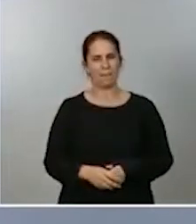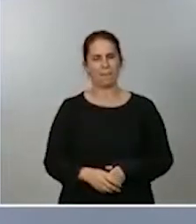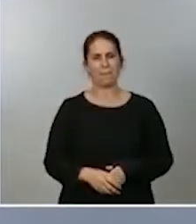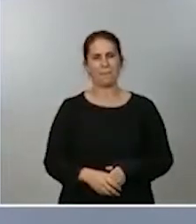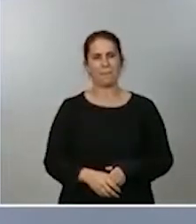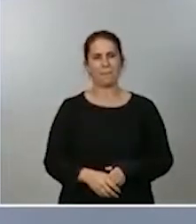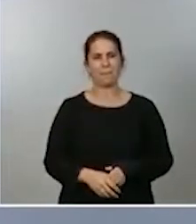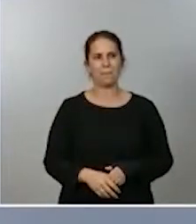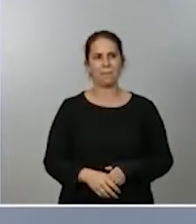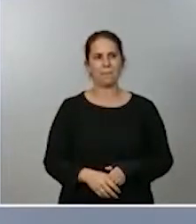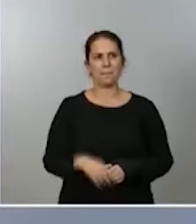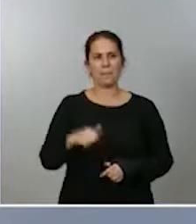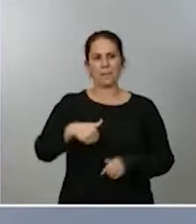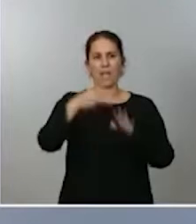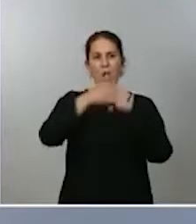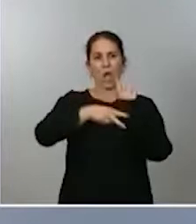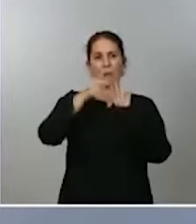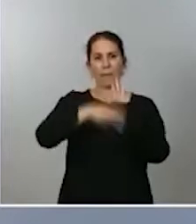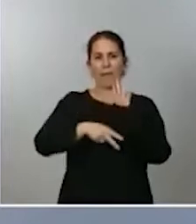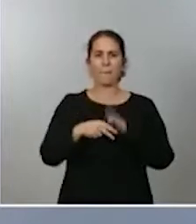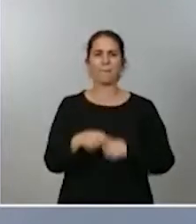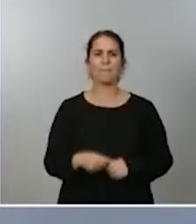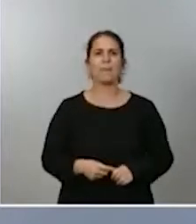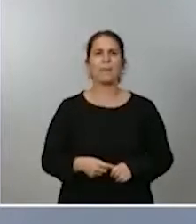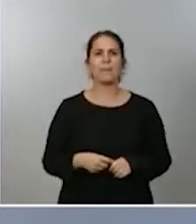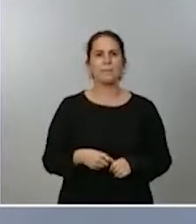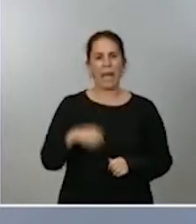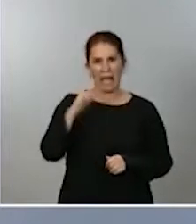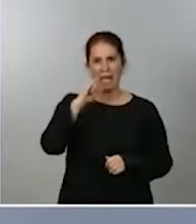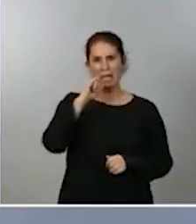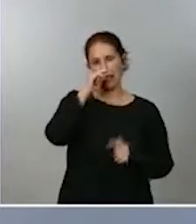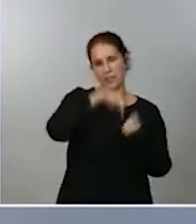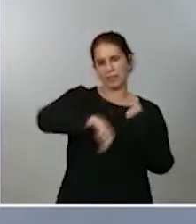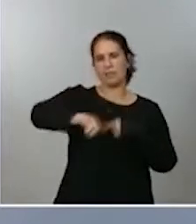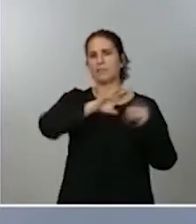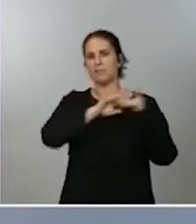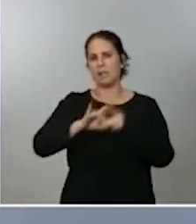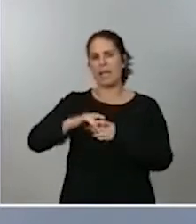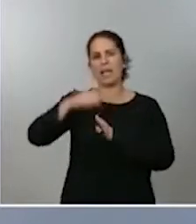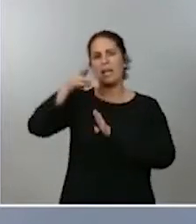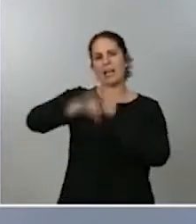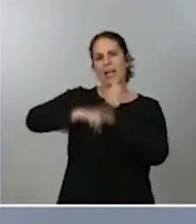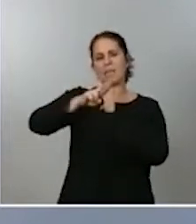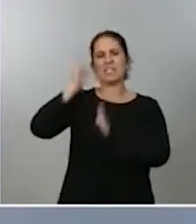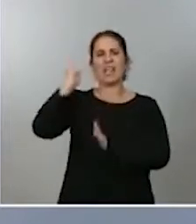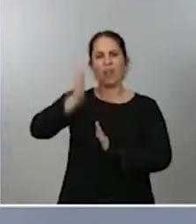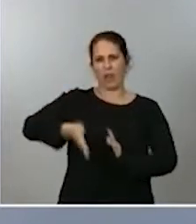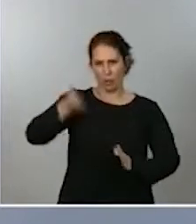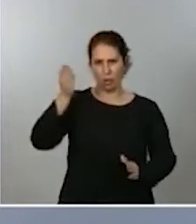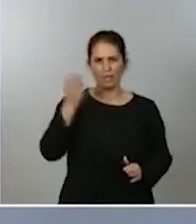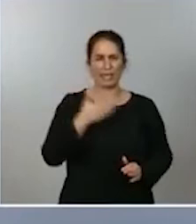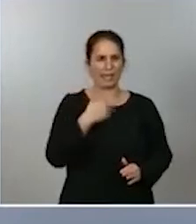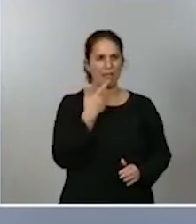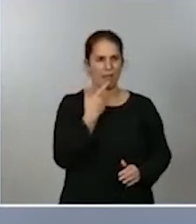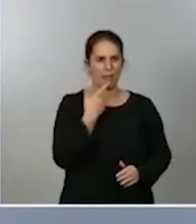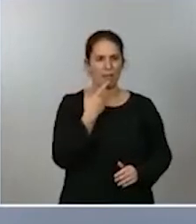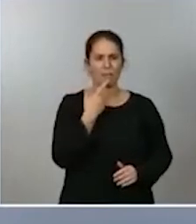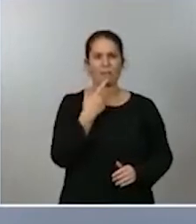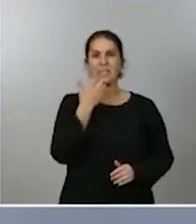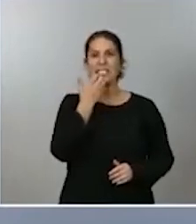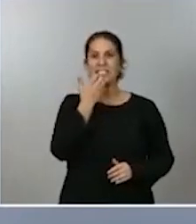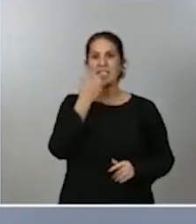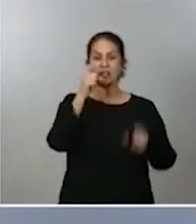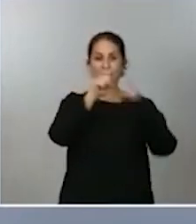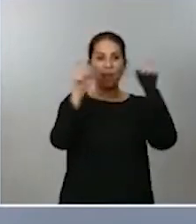tiene también un carácter, tiene un régimen sancionador y ese régimen sancionador significa que si los operadores de juego vulneran la